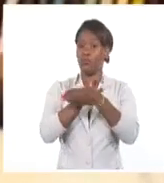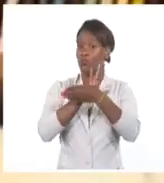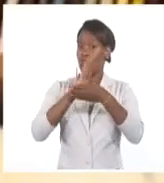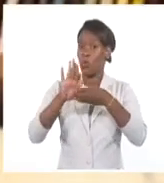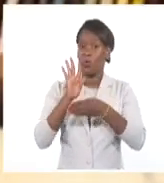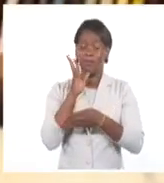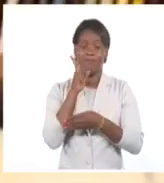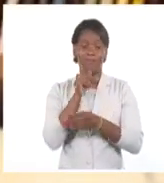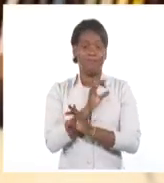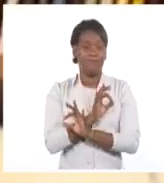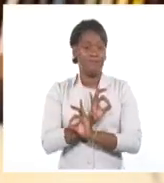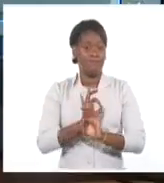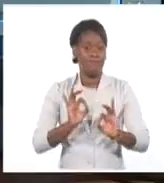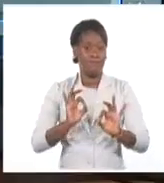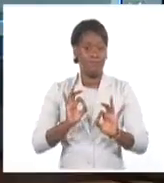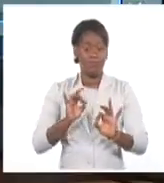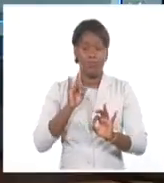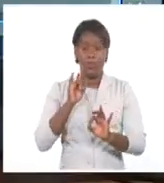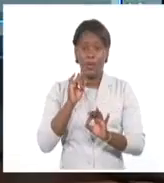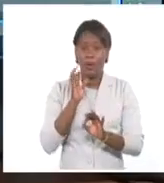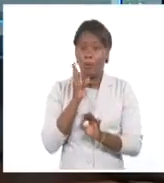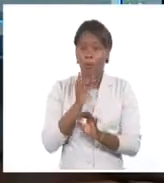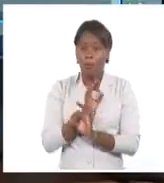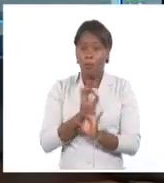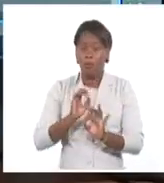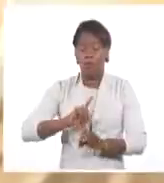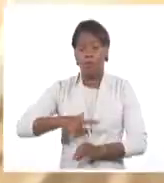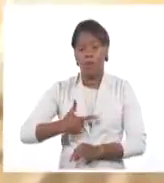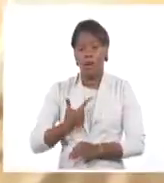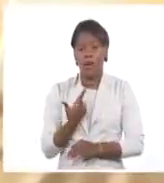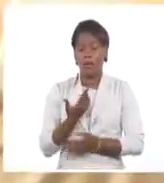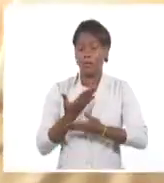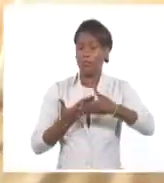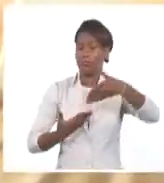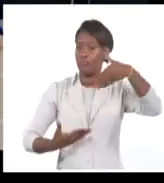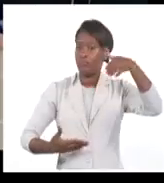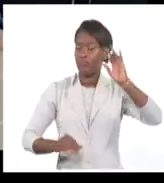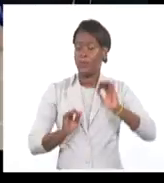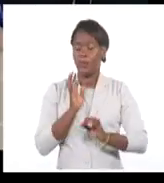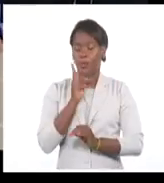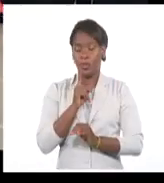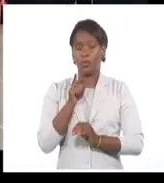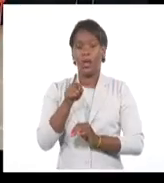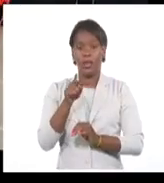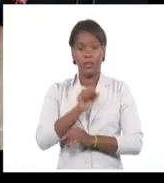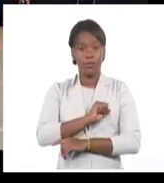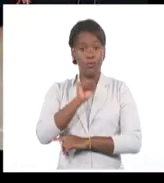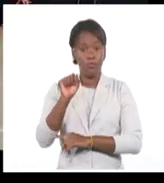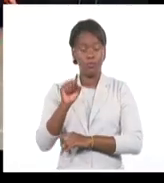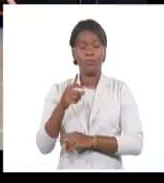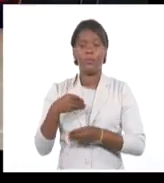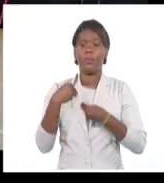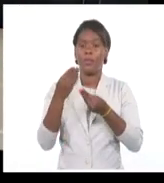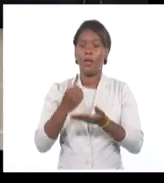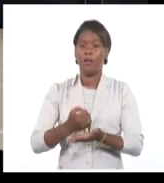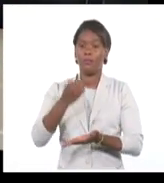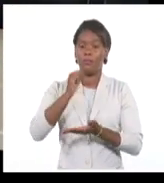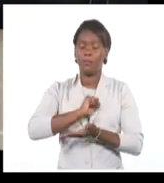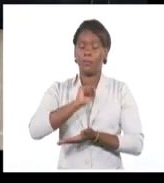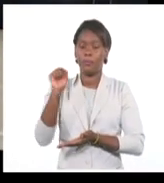elegancia, versatilidad y belleza del arte de danzar en puntas. Esther Díaz Pérez, Sistema Informativo de la Televisión Cubana.